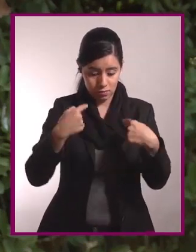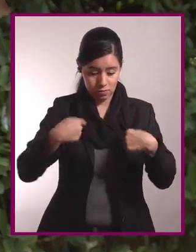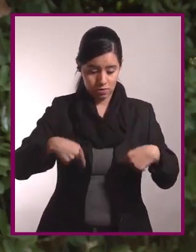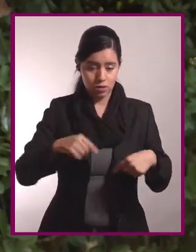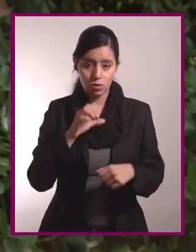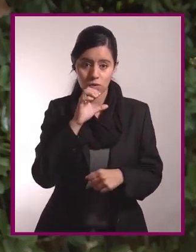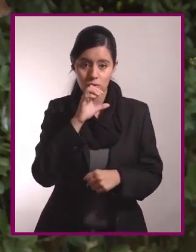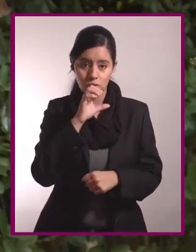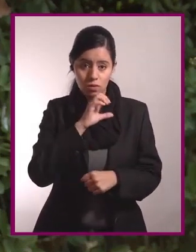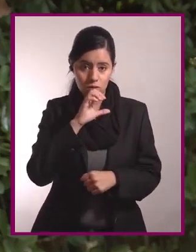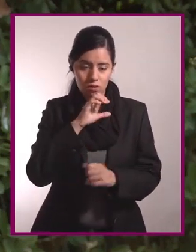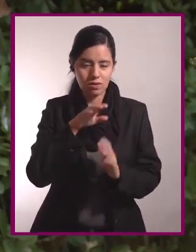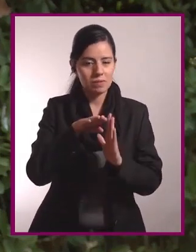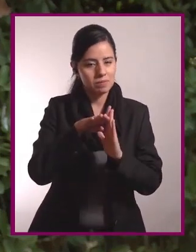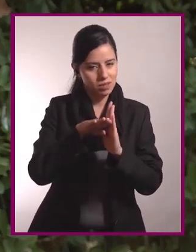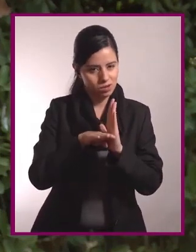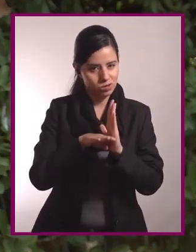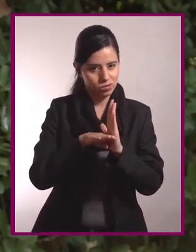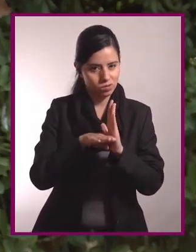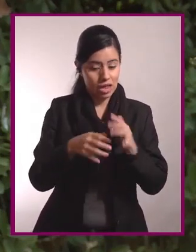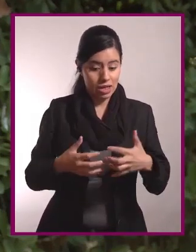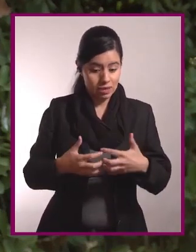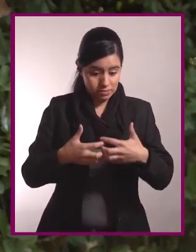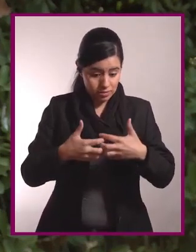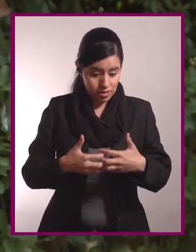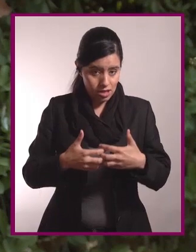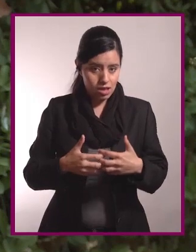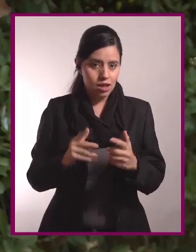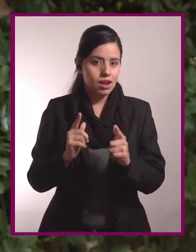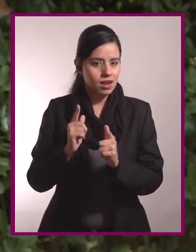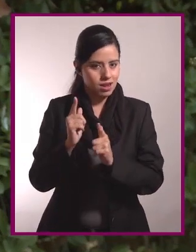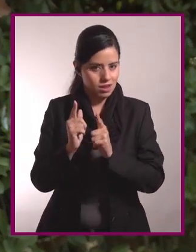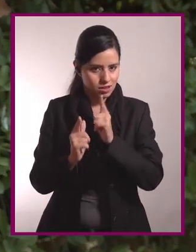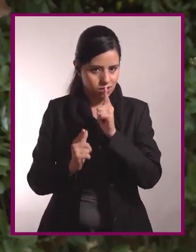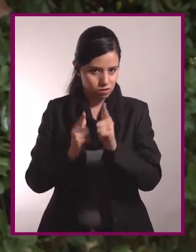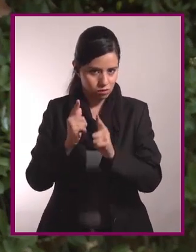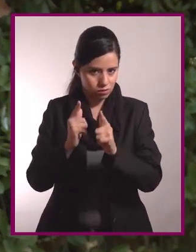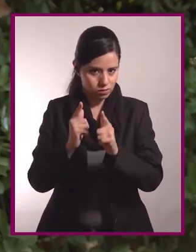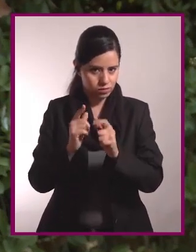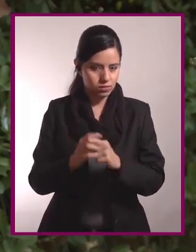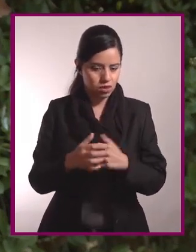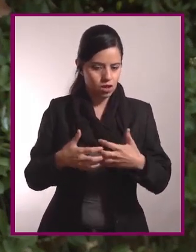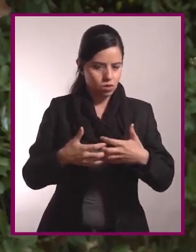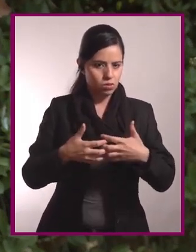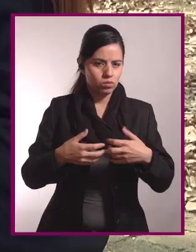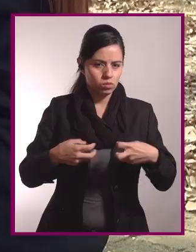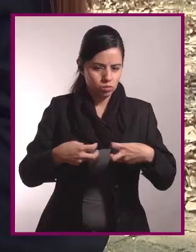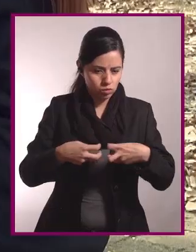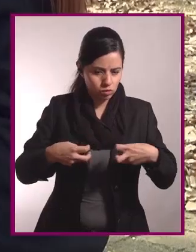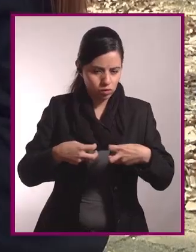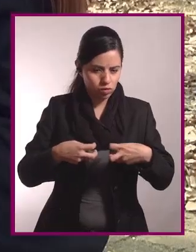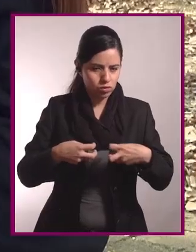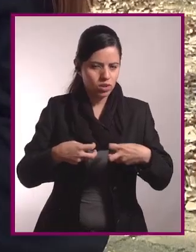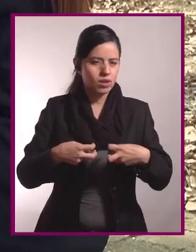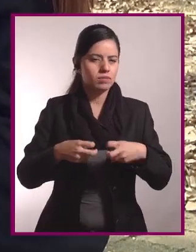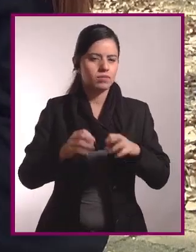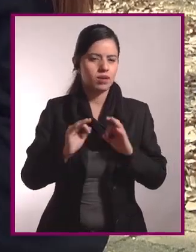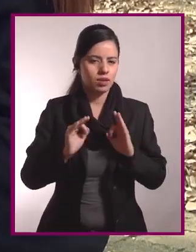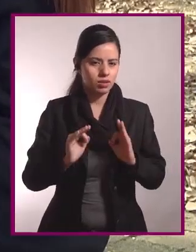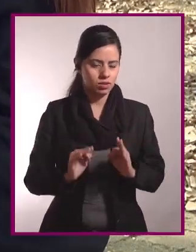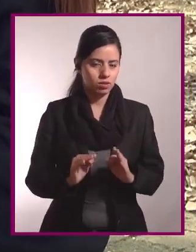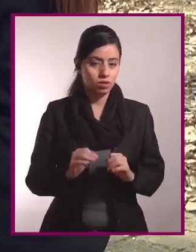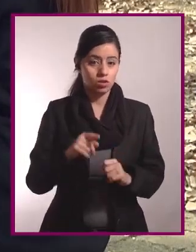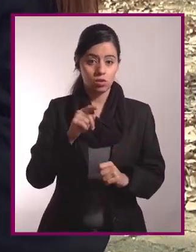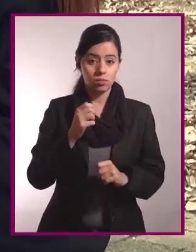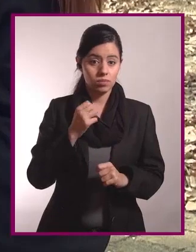es más baja, nuestro metabolismo es lento y los músculos están relajados. Si quieres acelerar tu